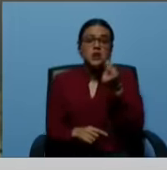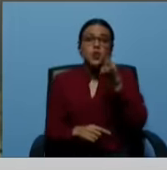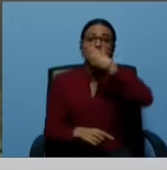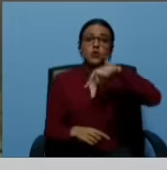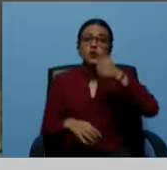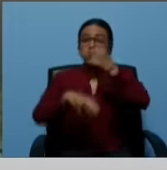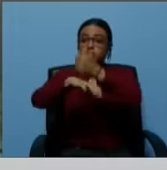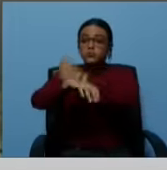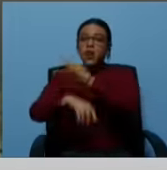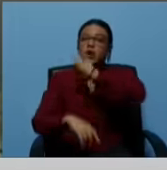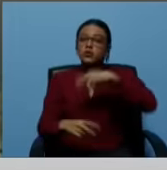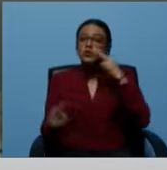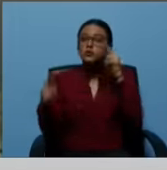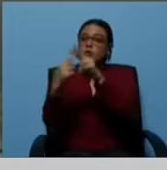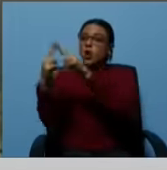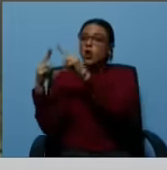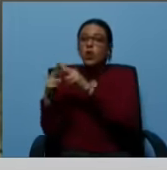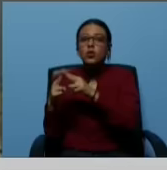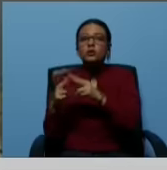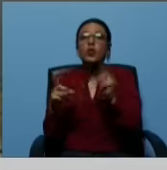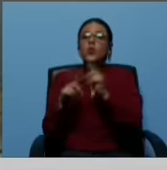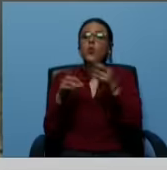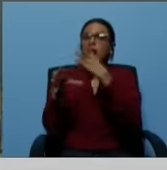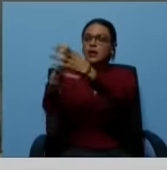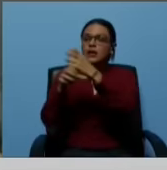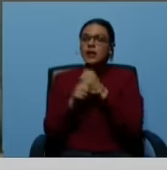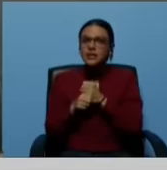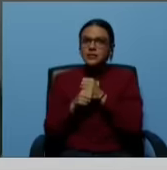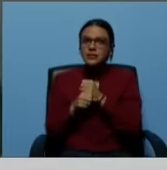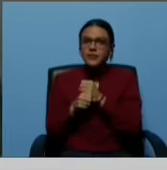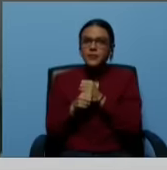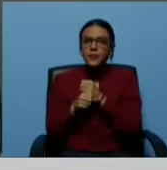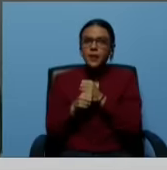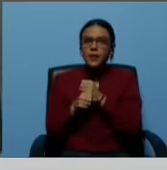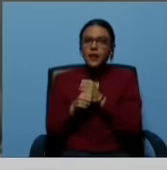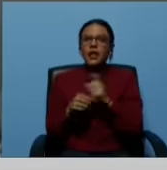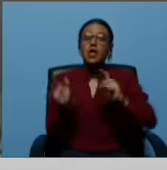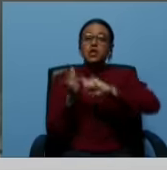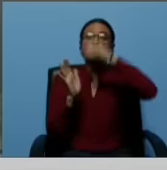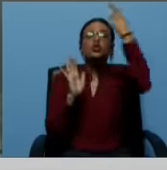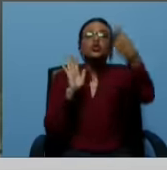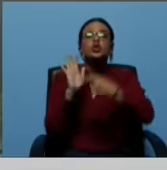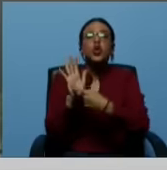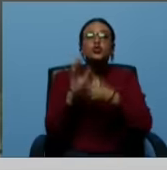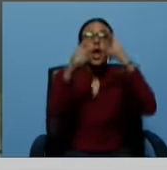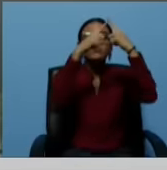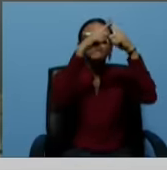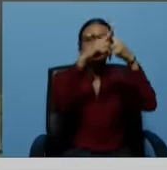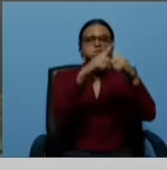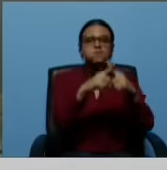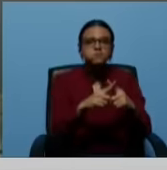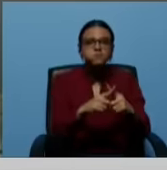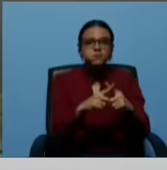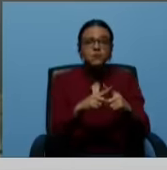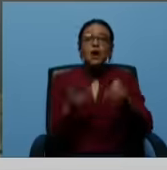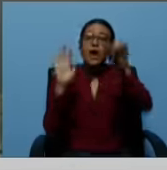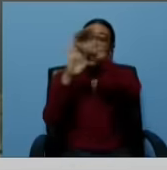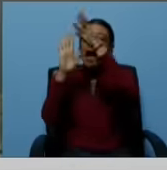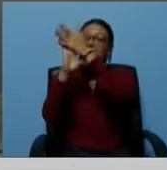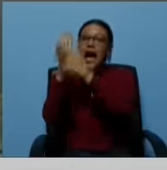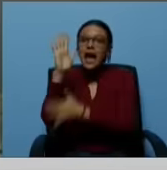nosotros conocido ha recibido la totalización, el acta de